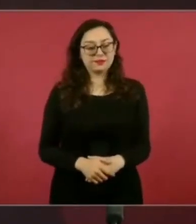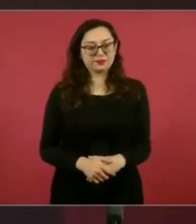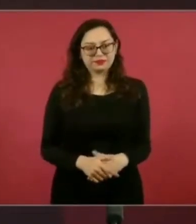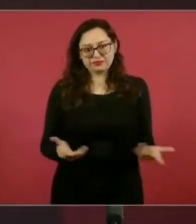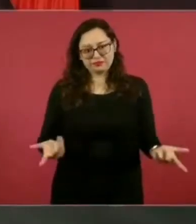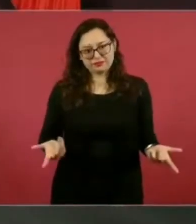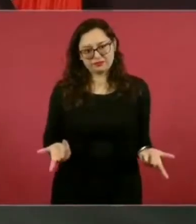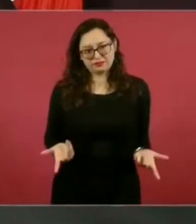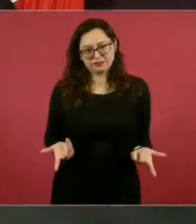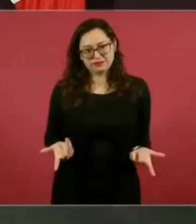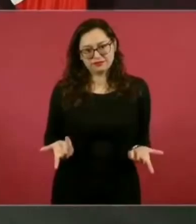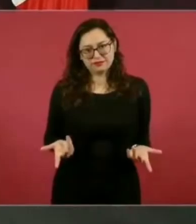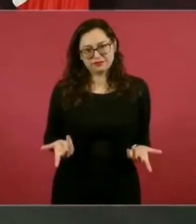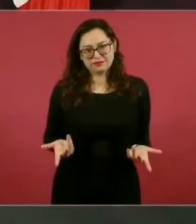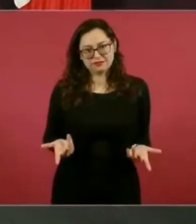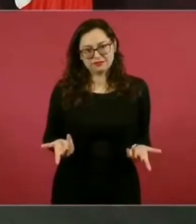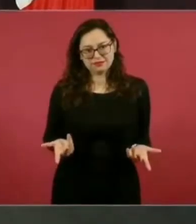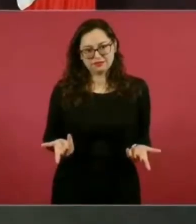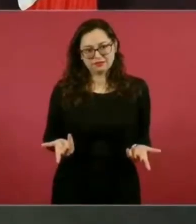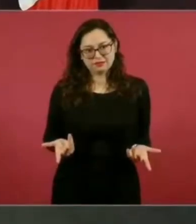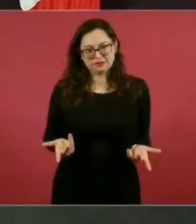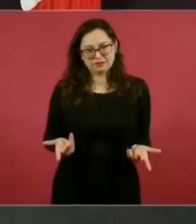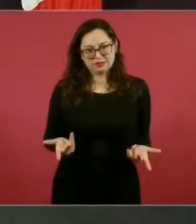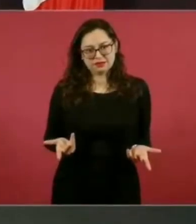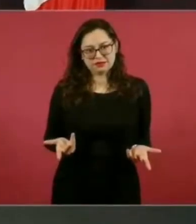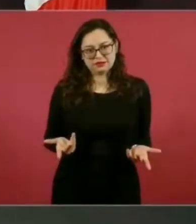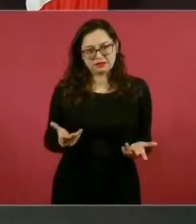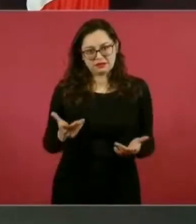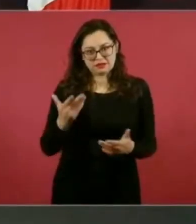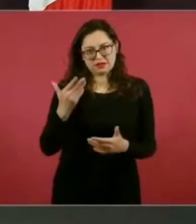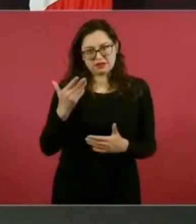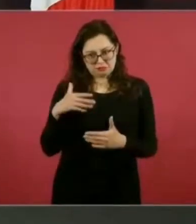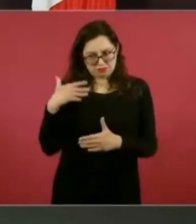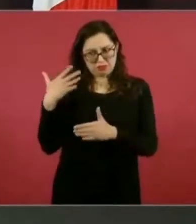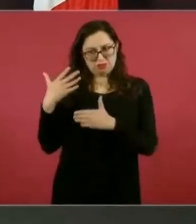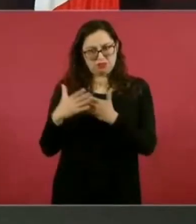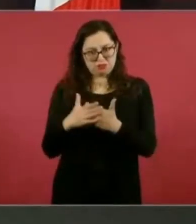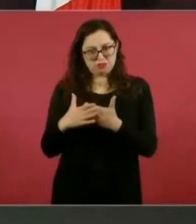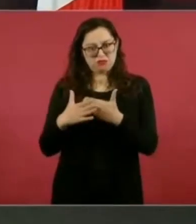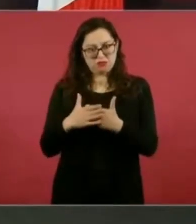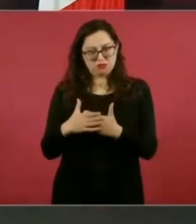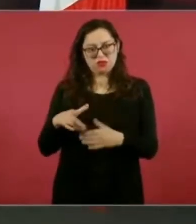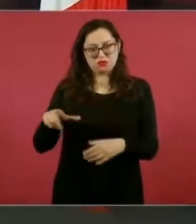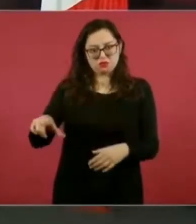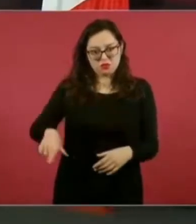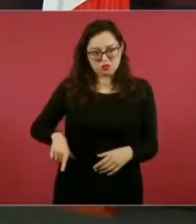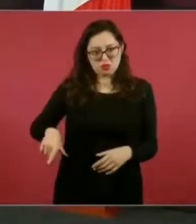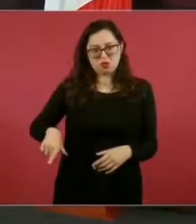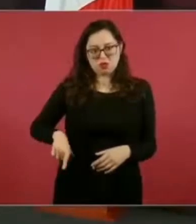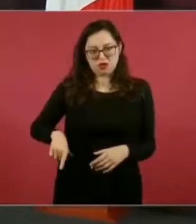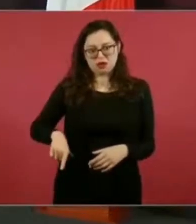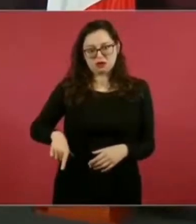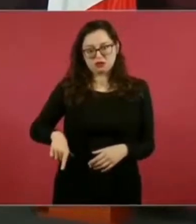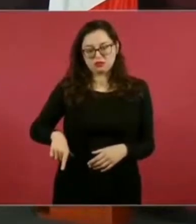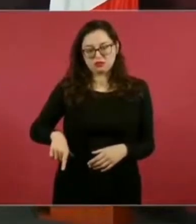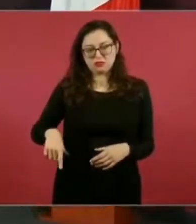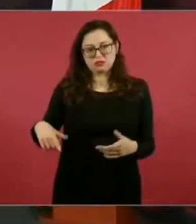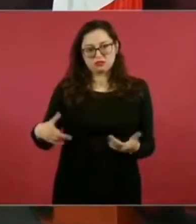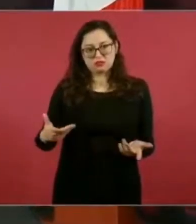a quienes se piensa que se les manipula.